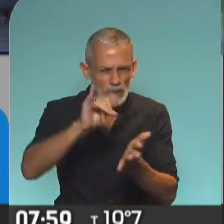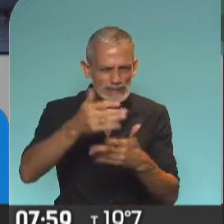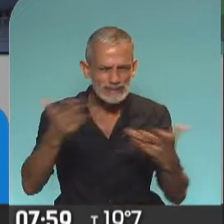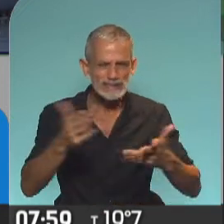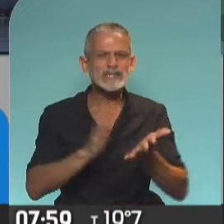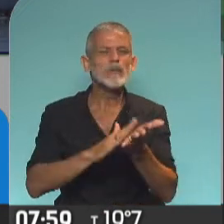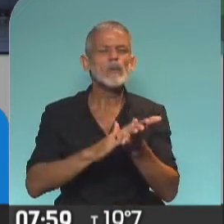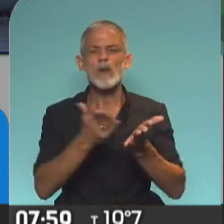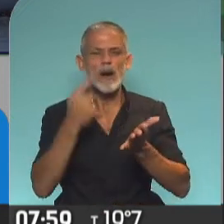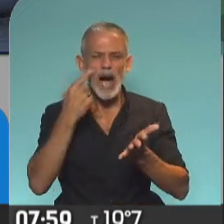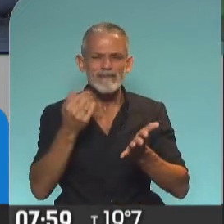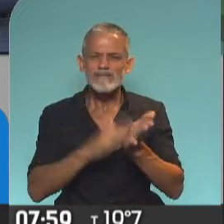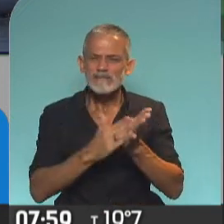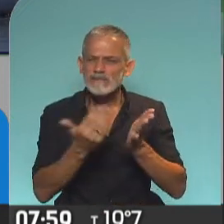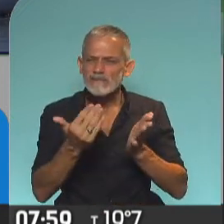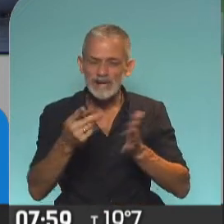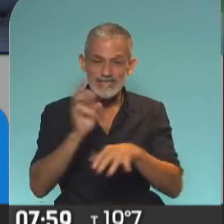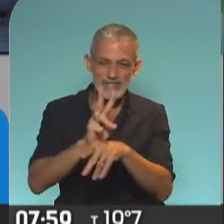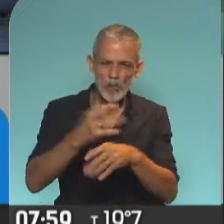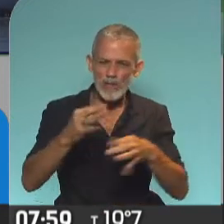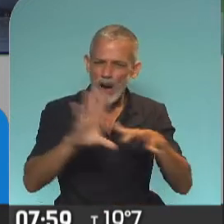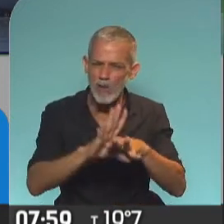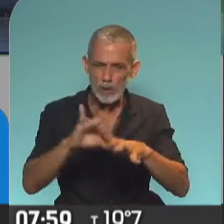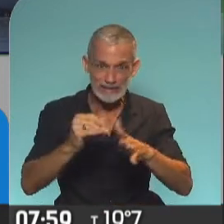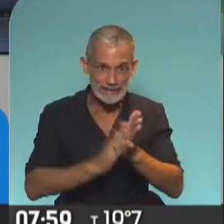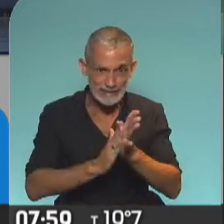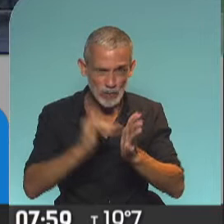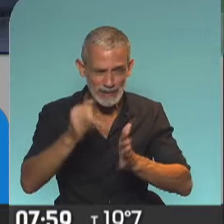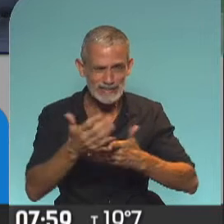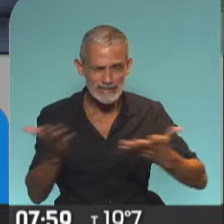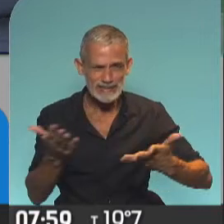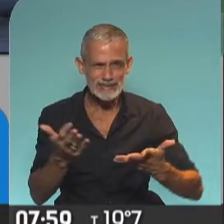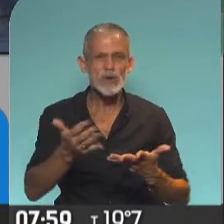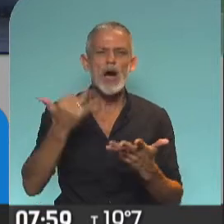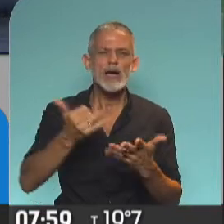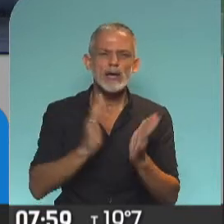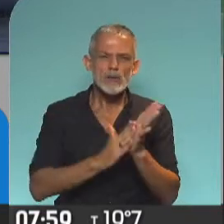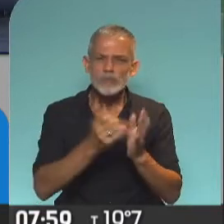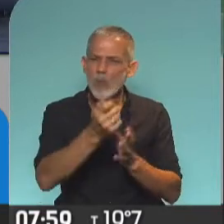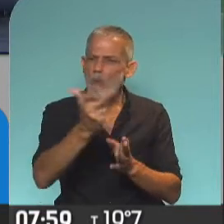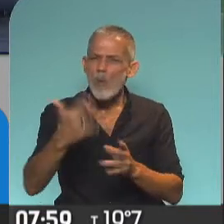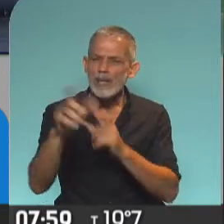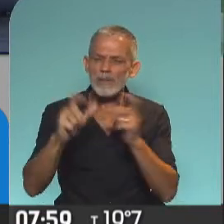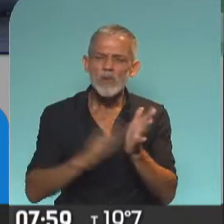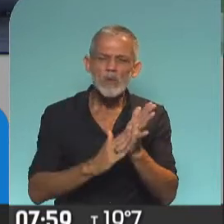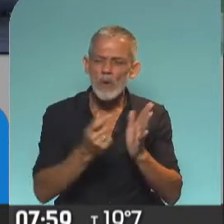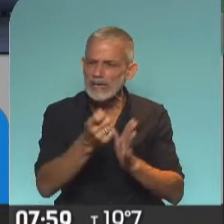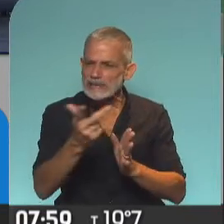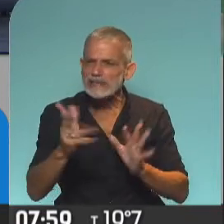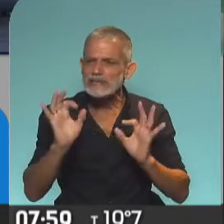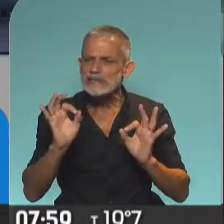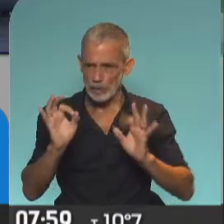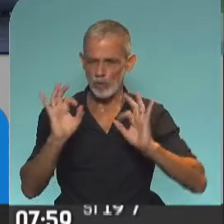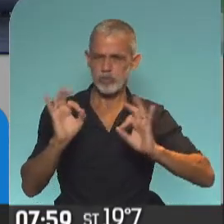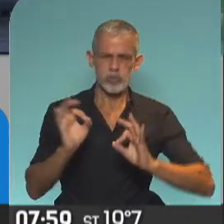la vacuna sí fue testeada en su seguridad y eficacia y teníamos suficiente cantidad de personas como para arrancar